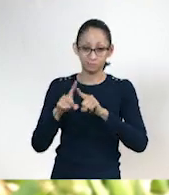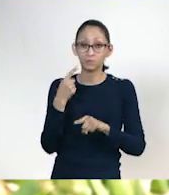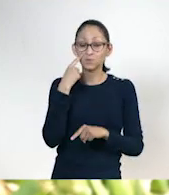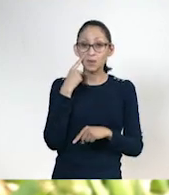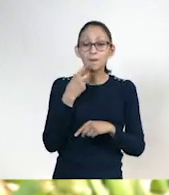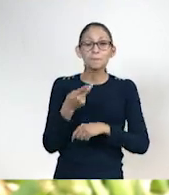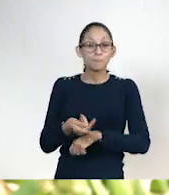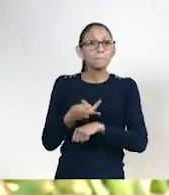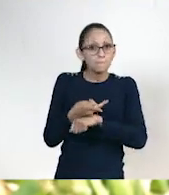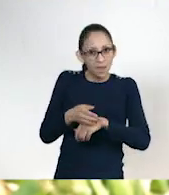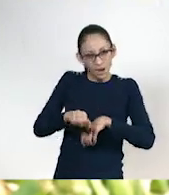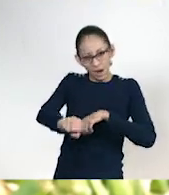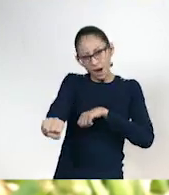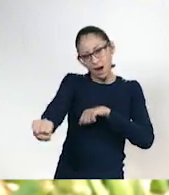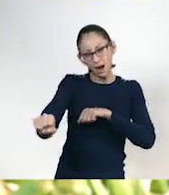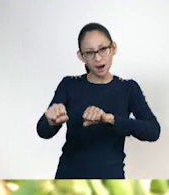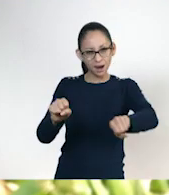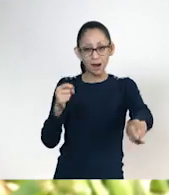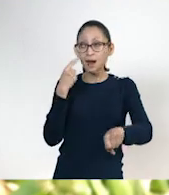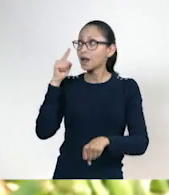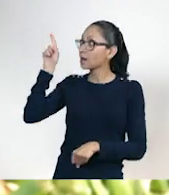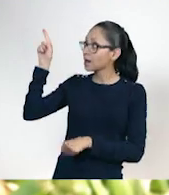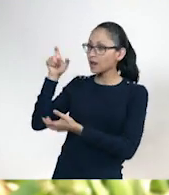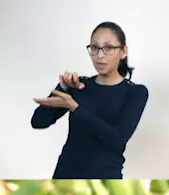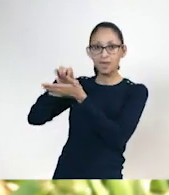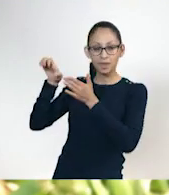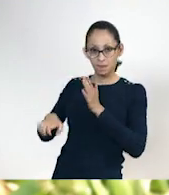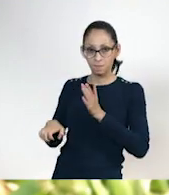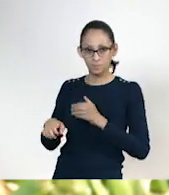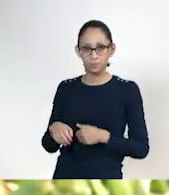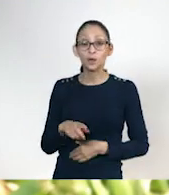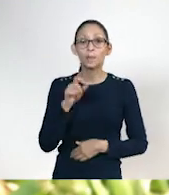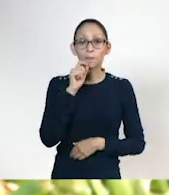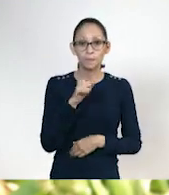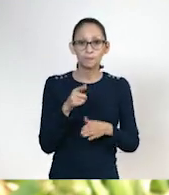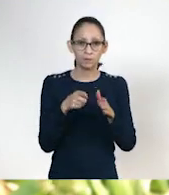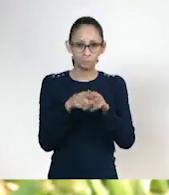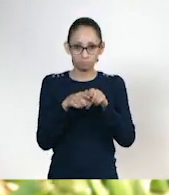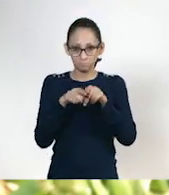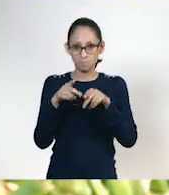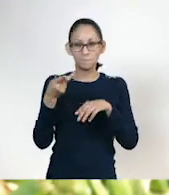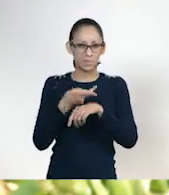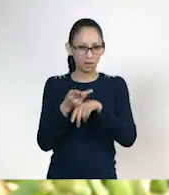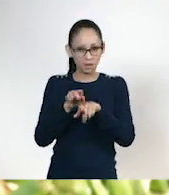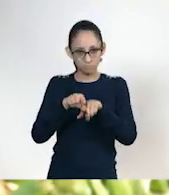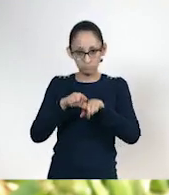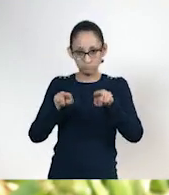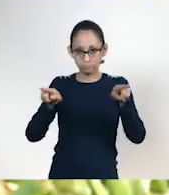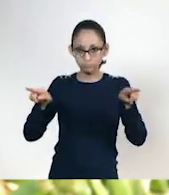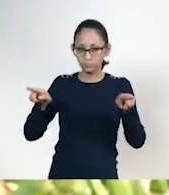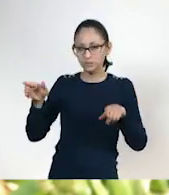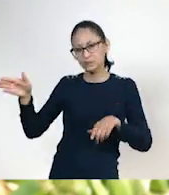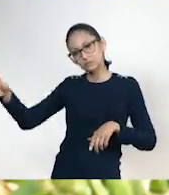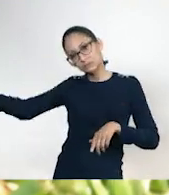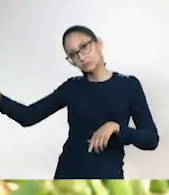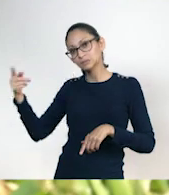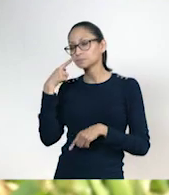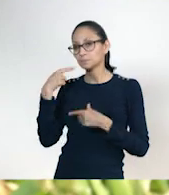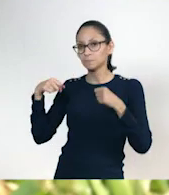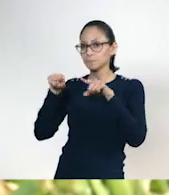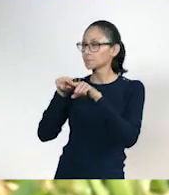piernas un poco abiertas. Y vamos a ir primero hacia un lado. Lo más que podamos